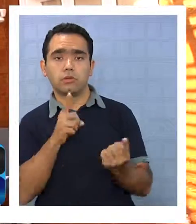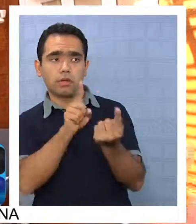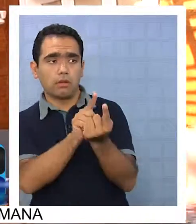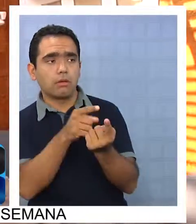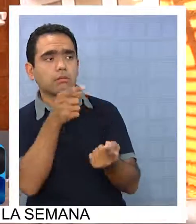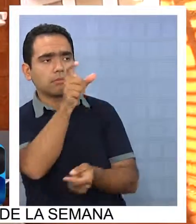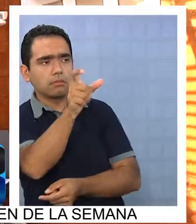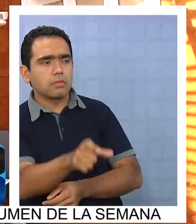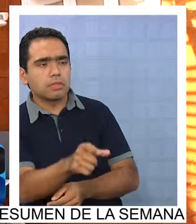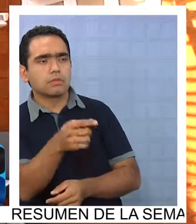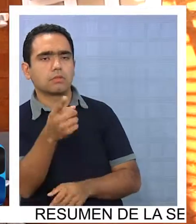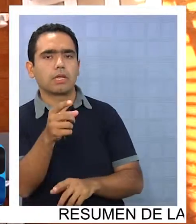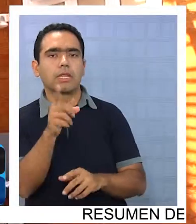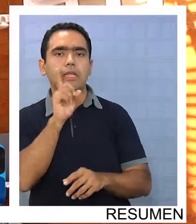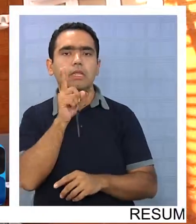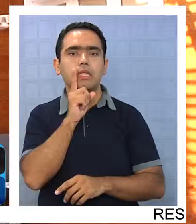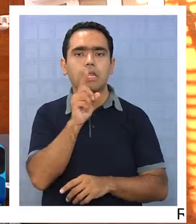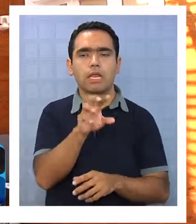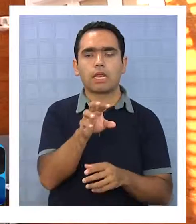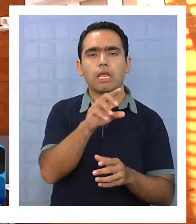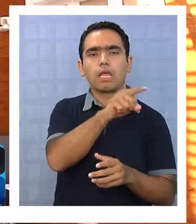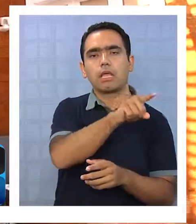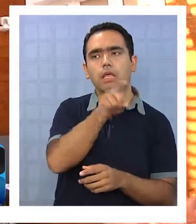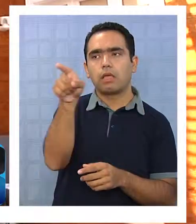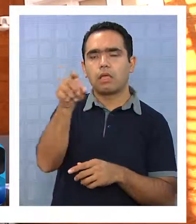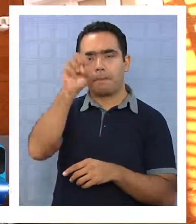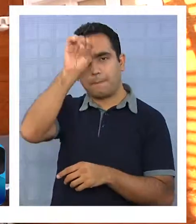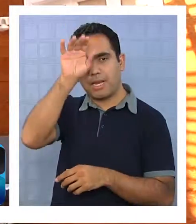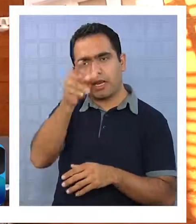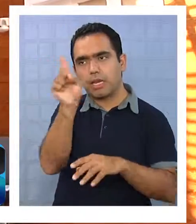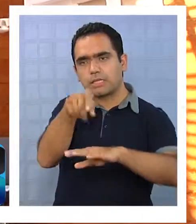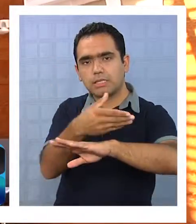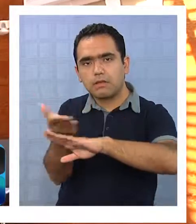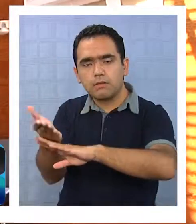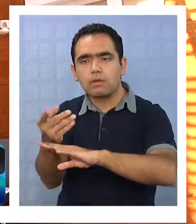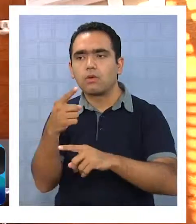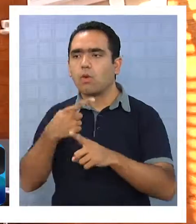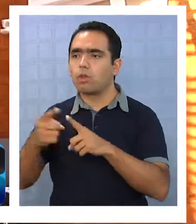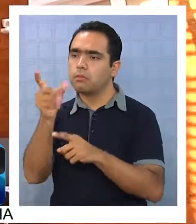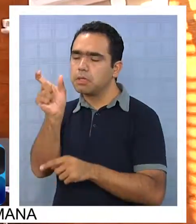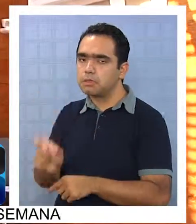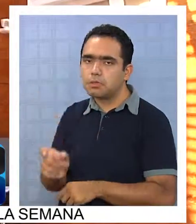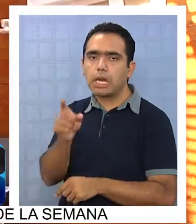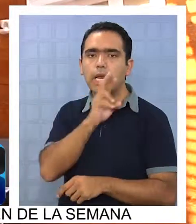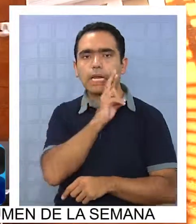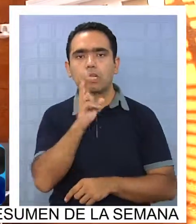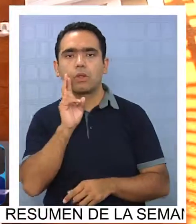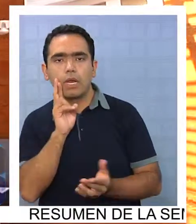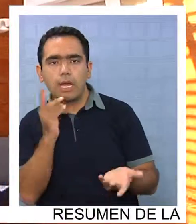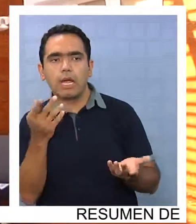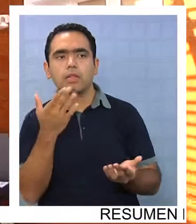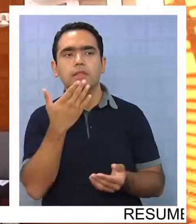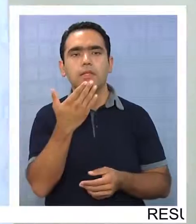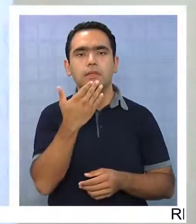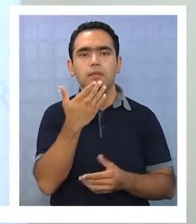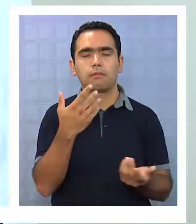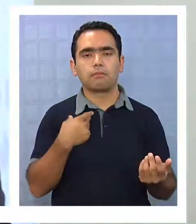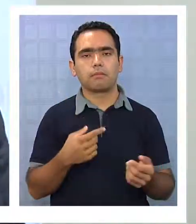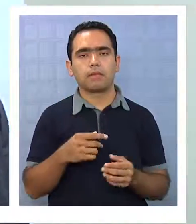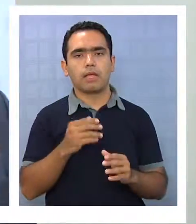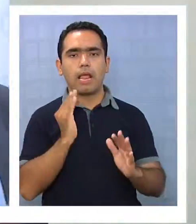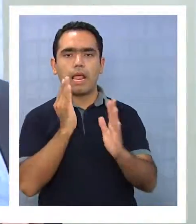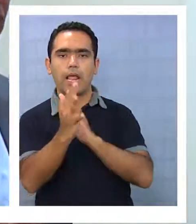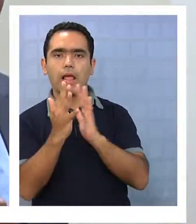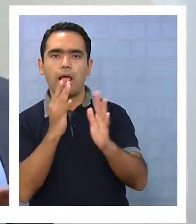tiene grúas que le prestan servicio a la minería, otra persona que instaló un restaurante, el terminal del agro